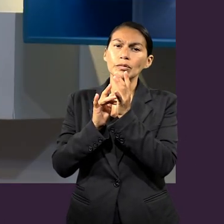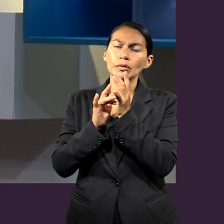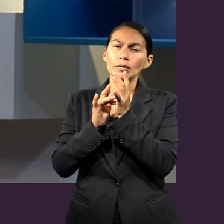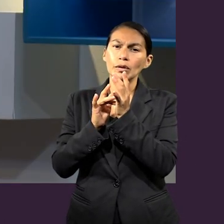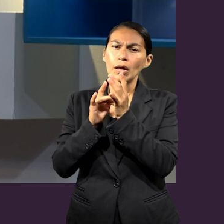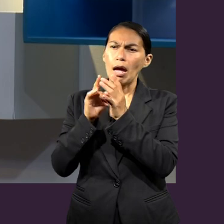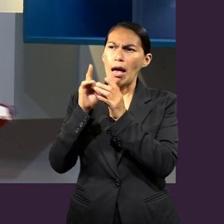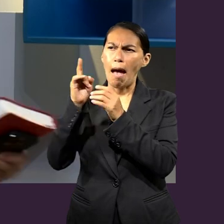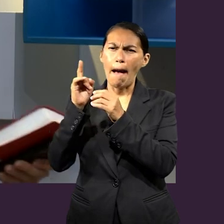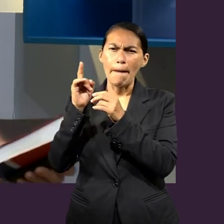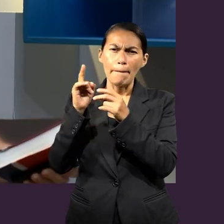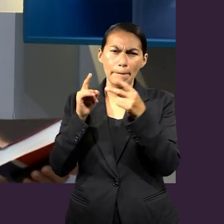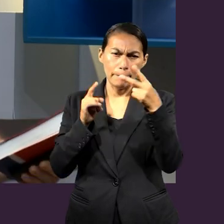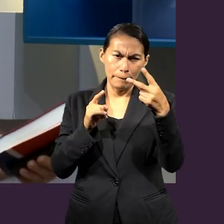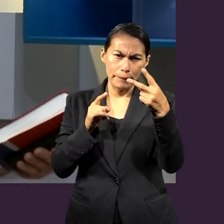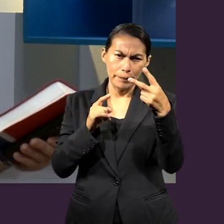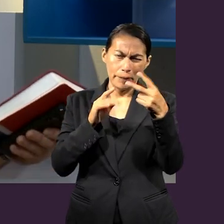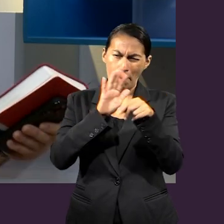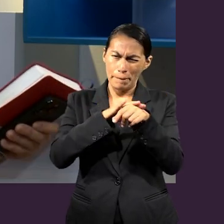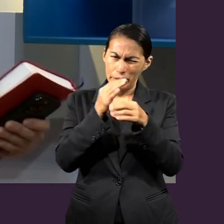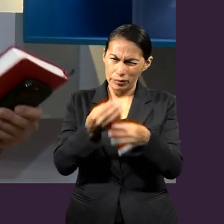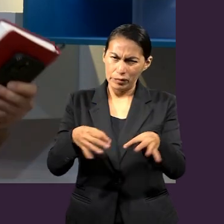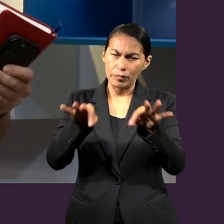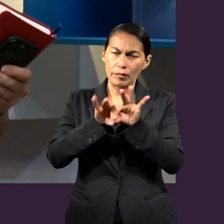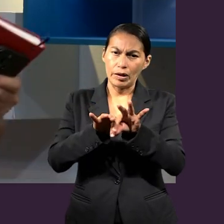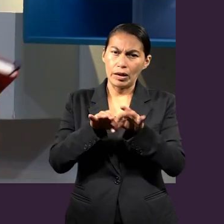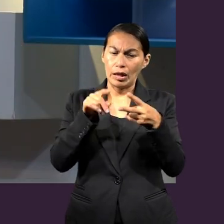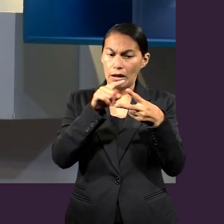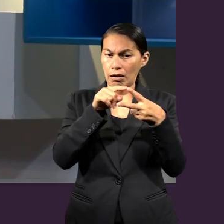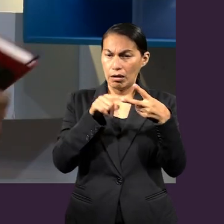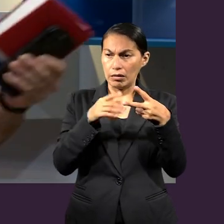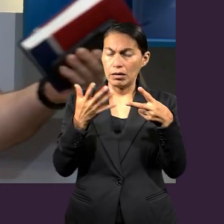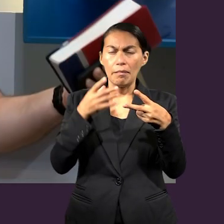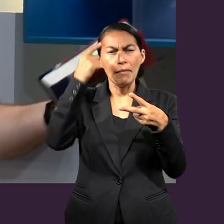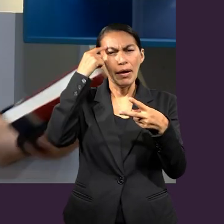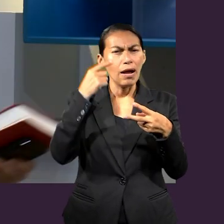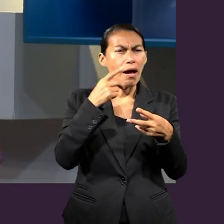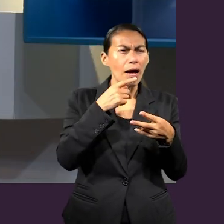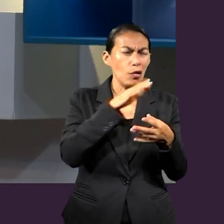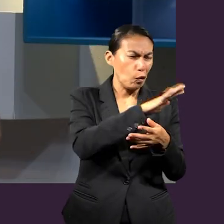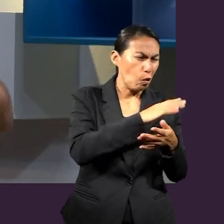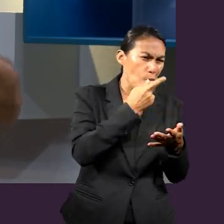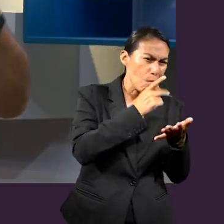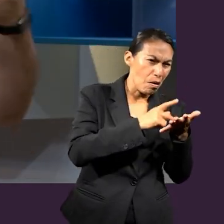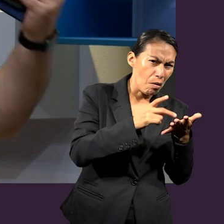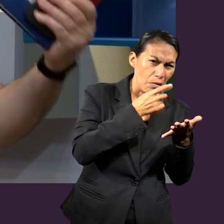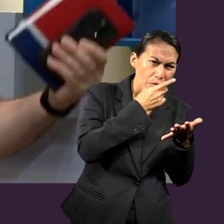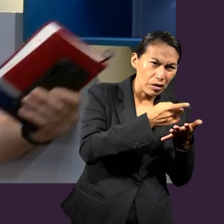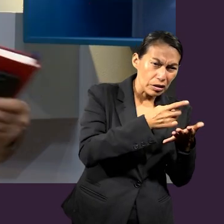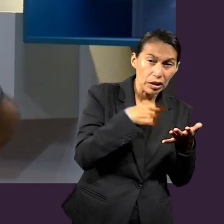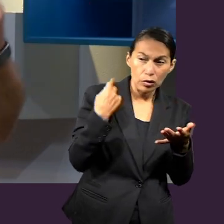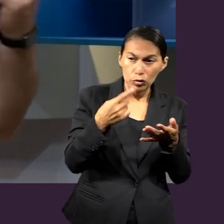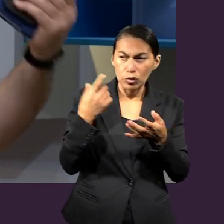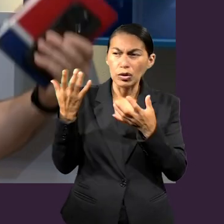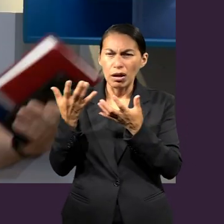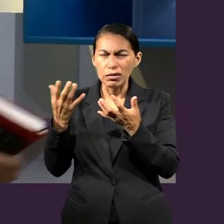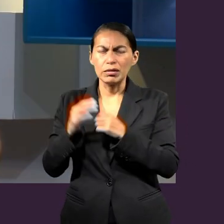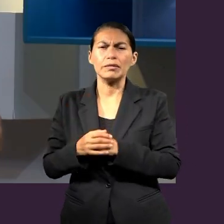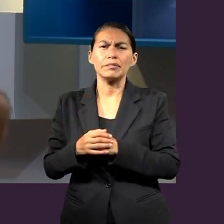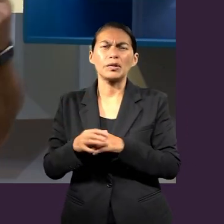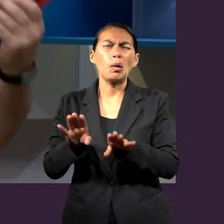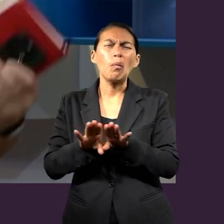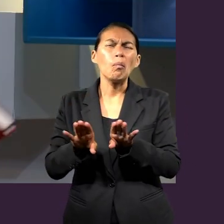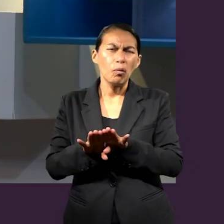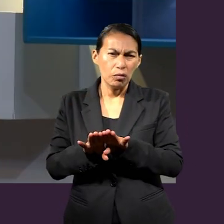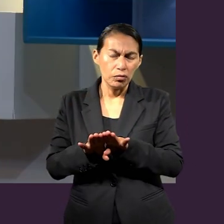lo principal para que nosotros podamos tener acceso a todo lo que Pablo está hablando, a ese poder, las bendiciones,